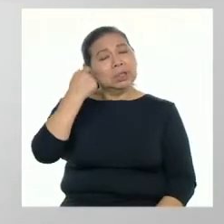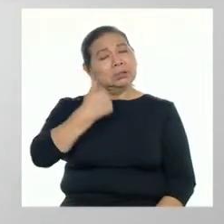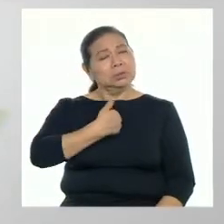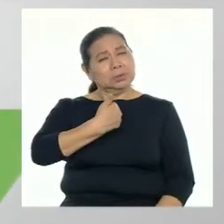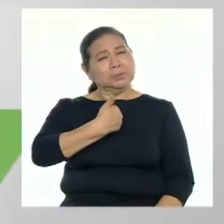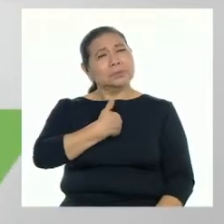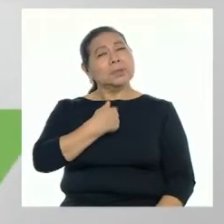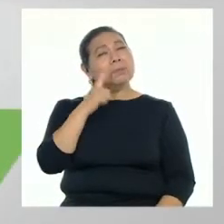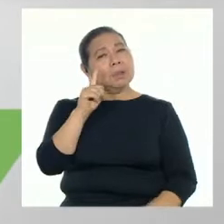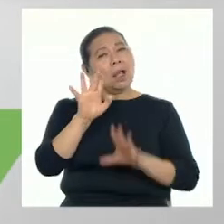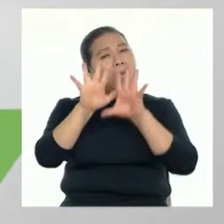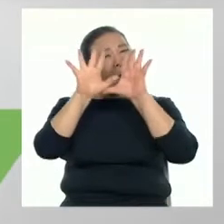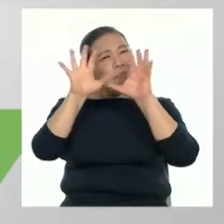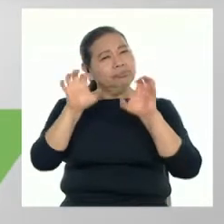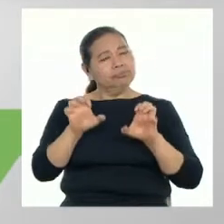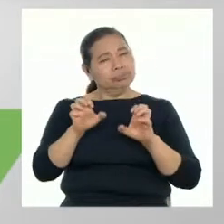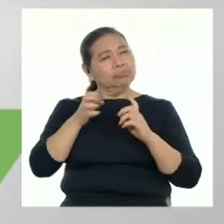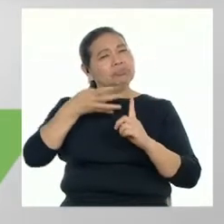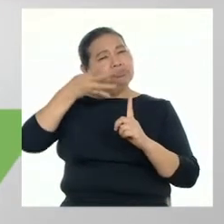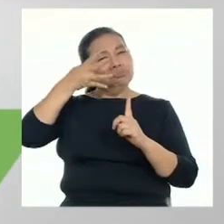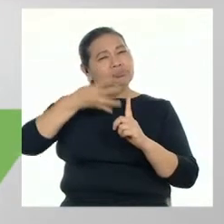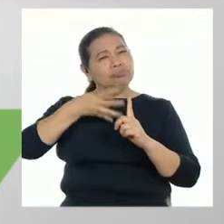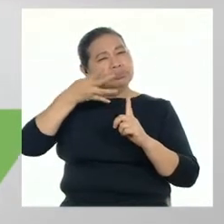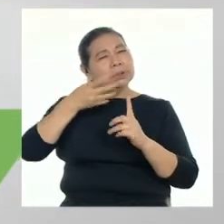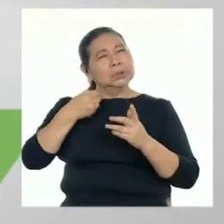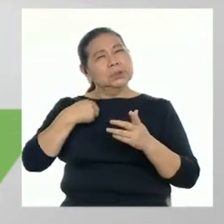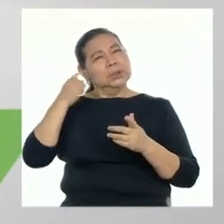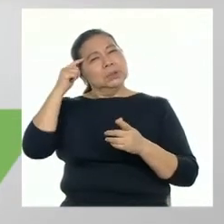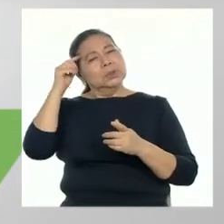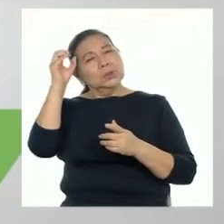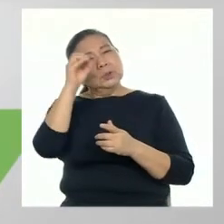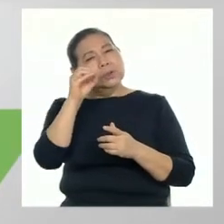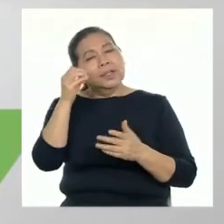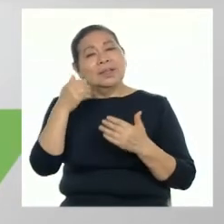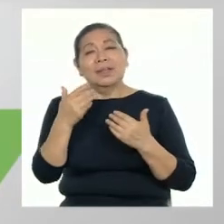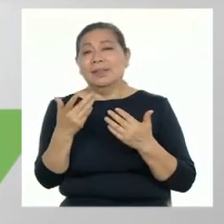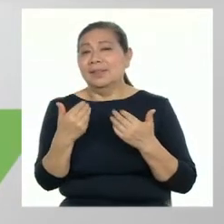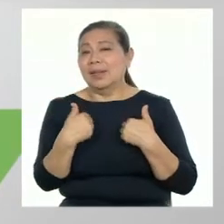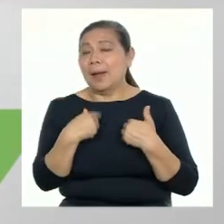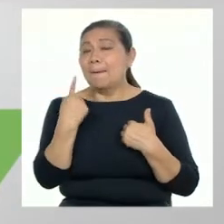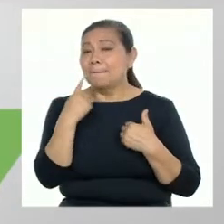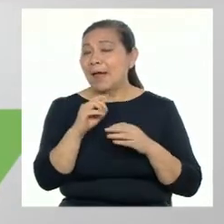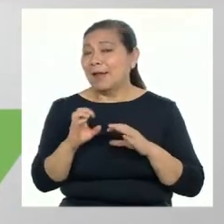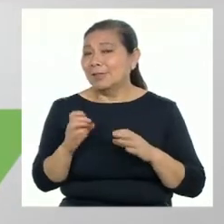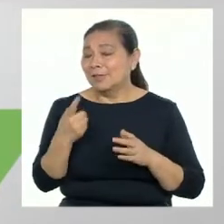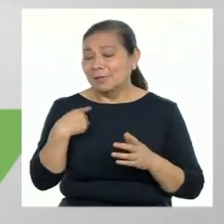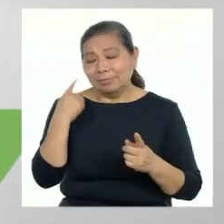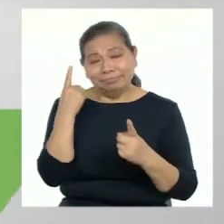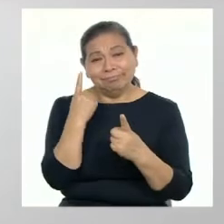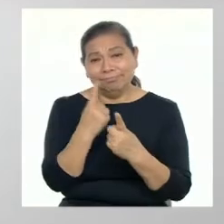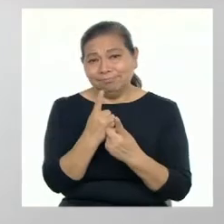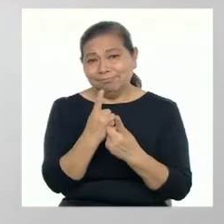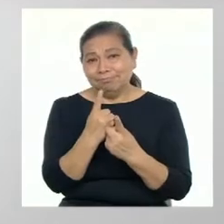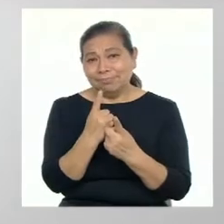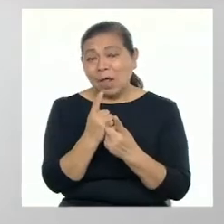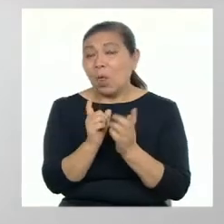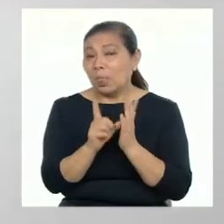debemos evaluar con profundidad las barreras y oportunidades que tenemos para lograr nuestras metas.